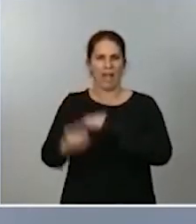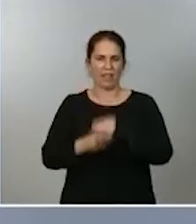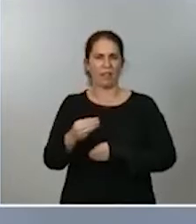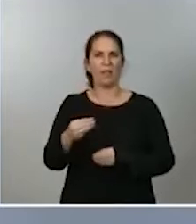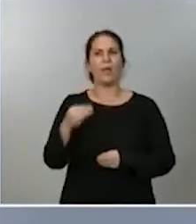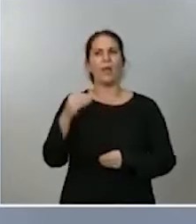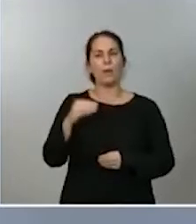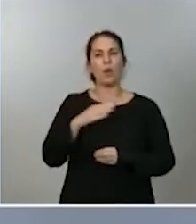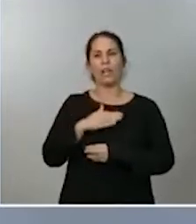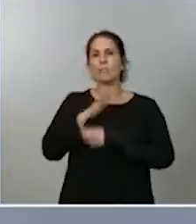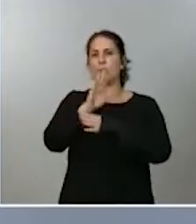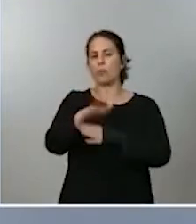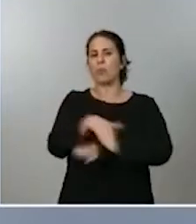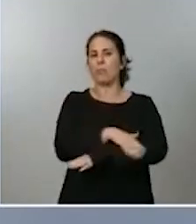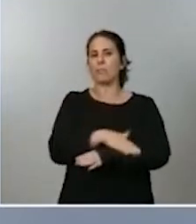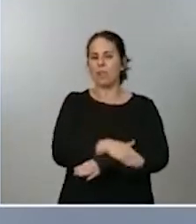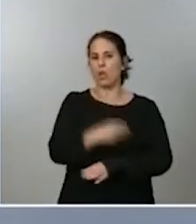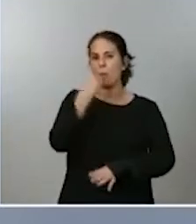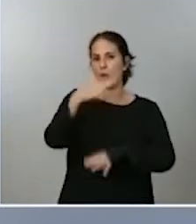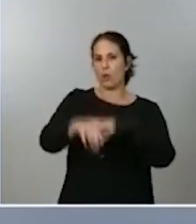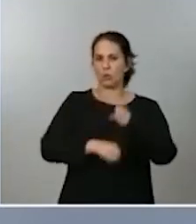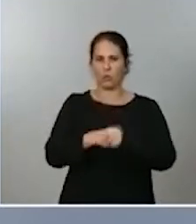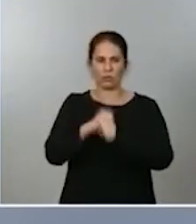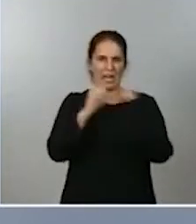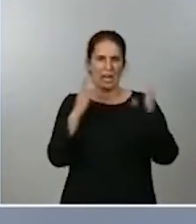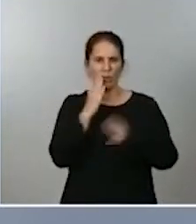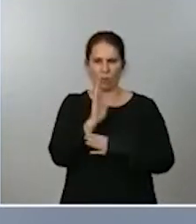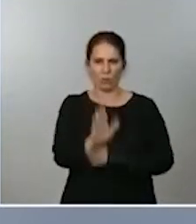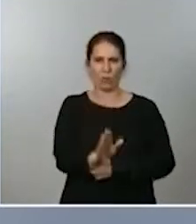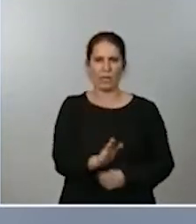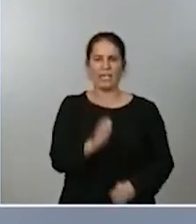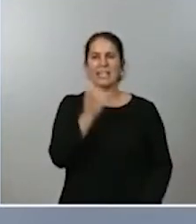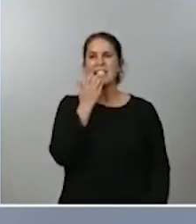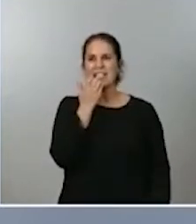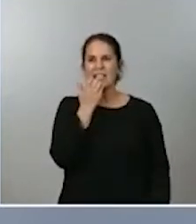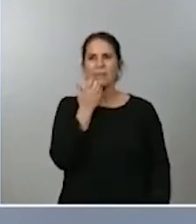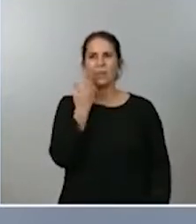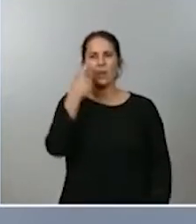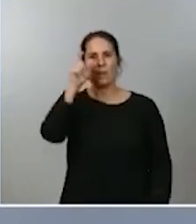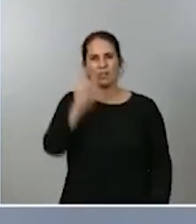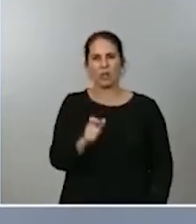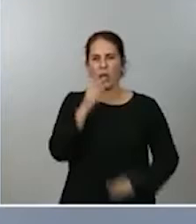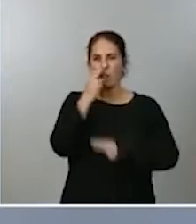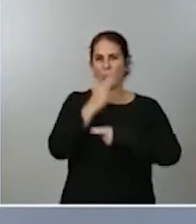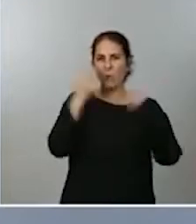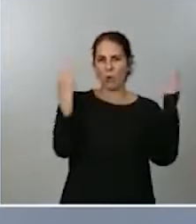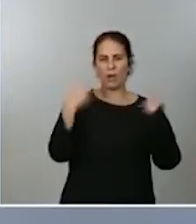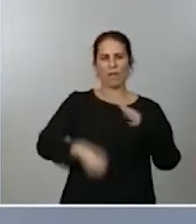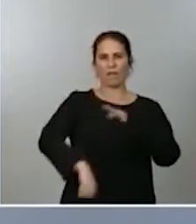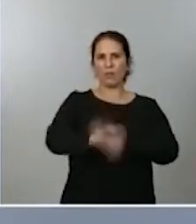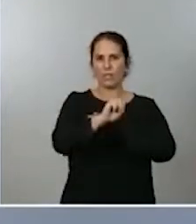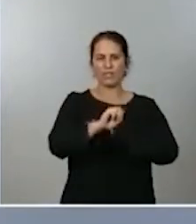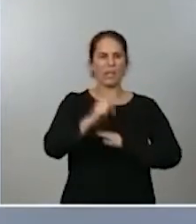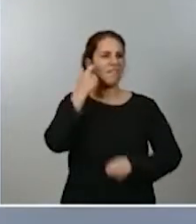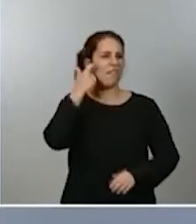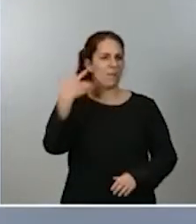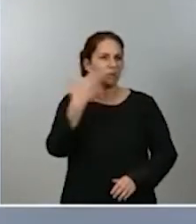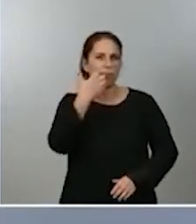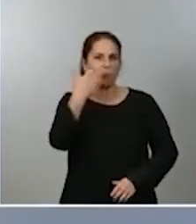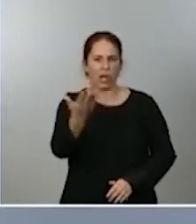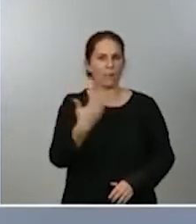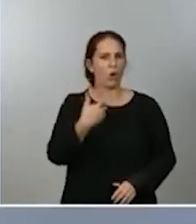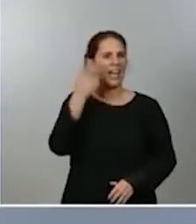del ministerio del consumo está claro que cuando una persona pública un futbolista famoso pongamos Cristiano Ronaldo